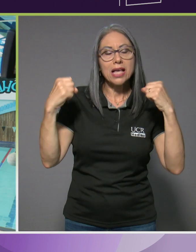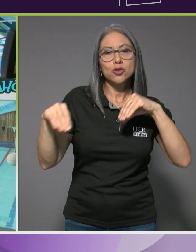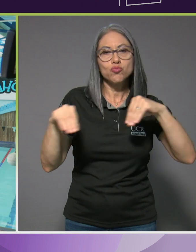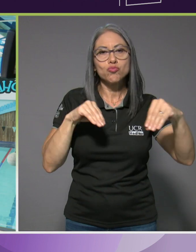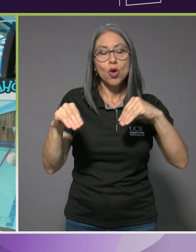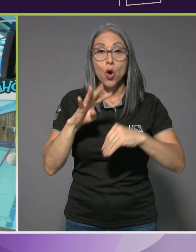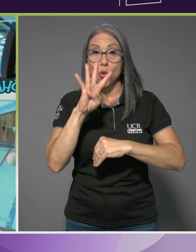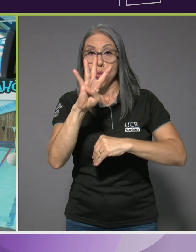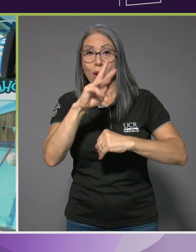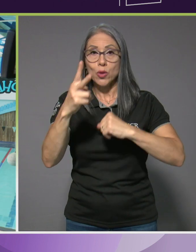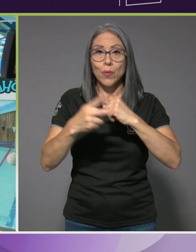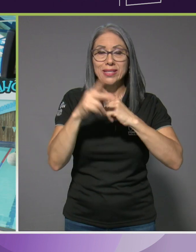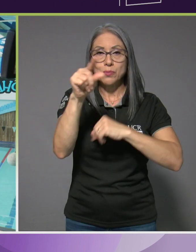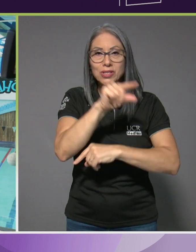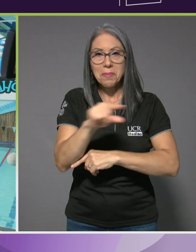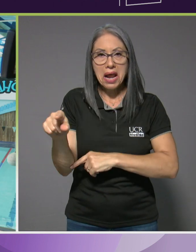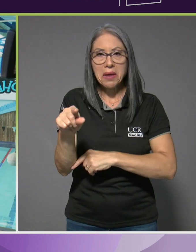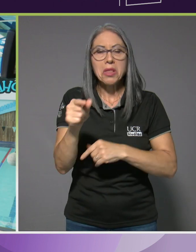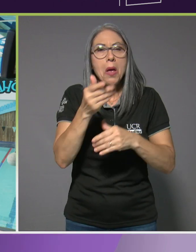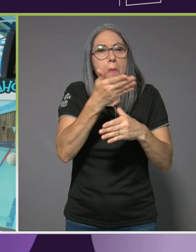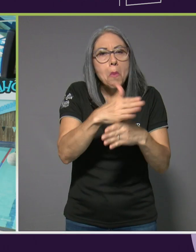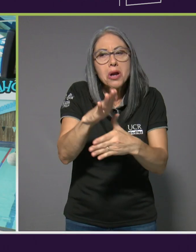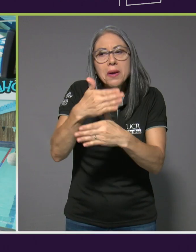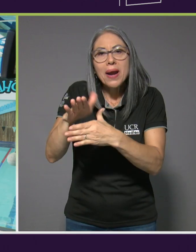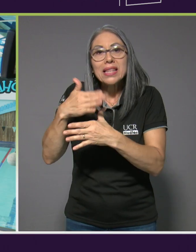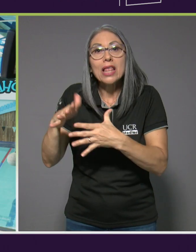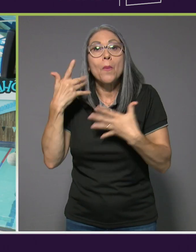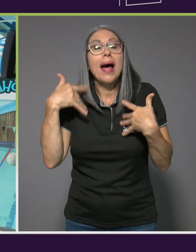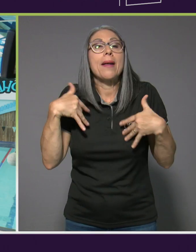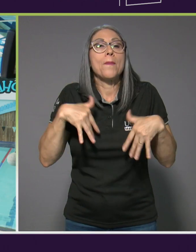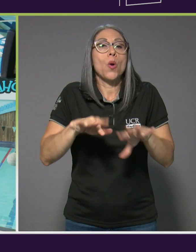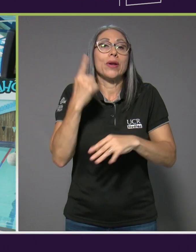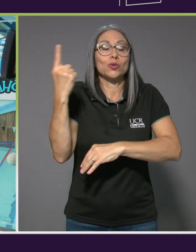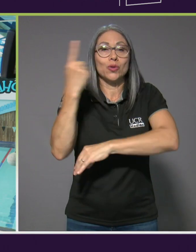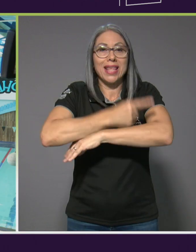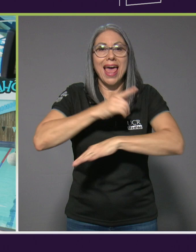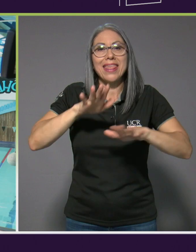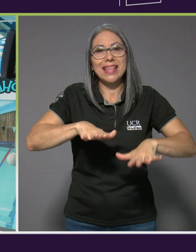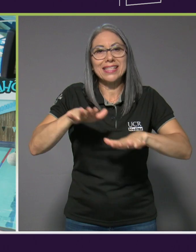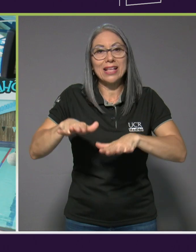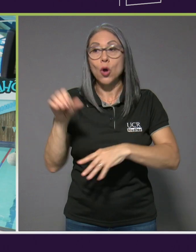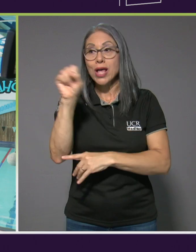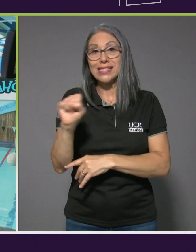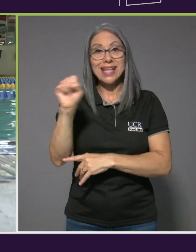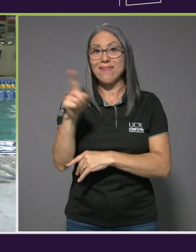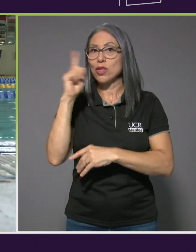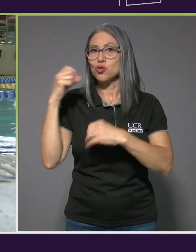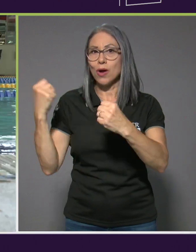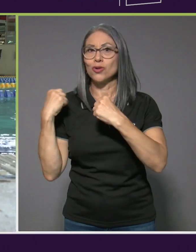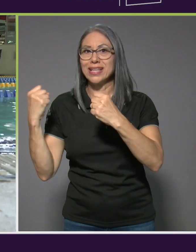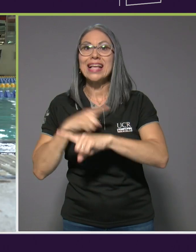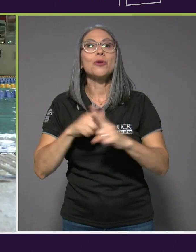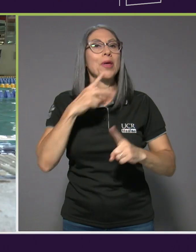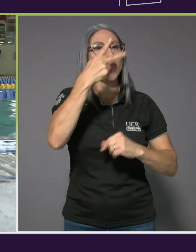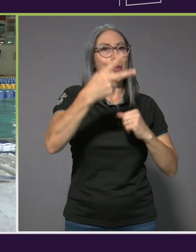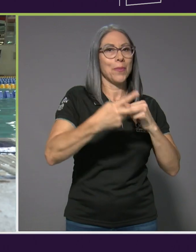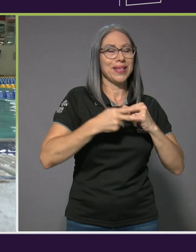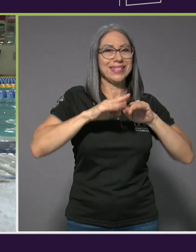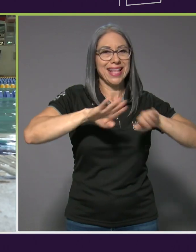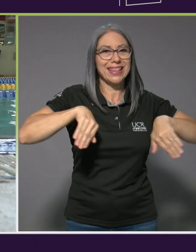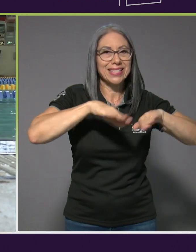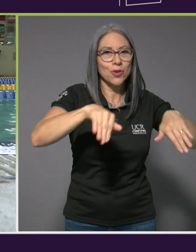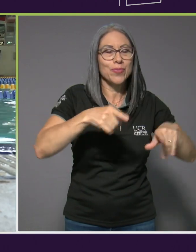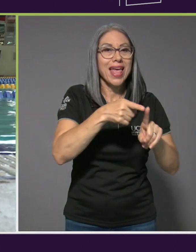veces por semana y luego repartiendo para dejar por lo menos un día de descanso. Y los sábados no hago gimnasio, pero sí hago doble sesión de natación. Entreno de 5